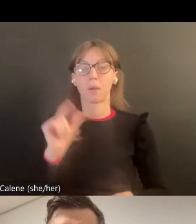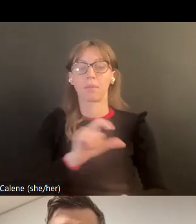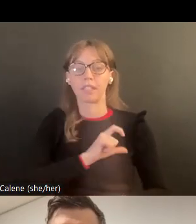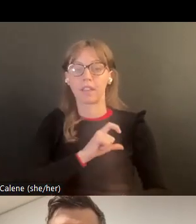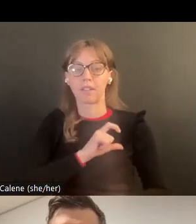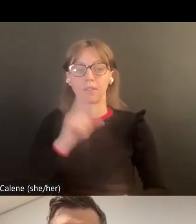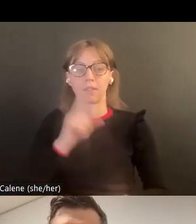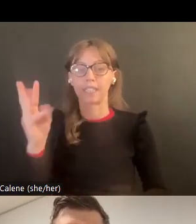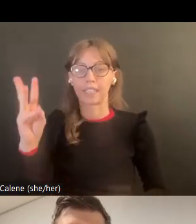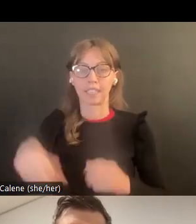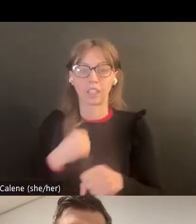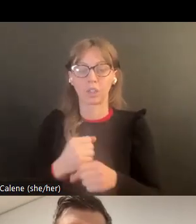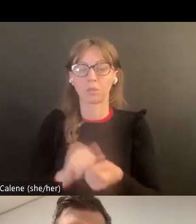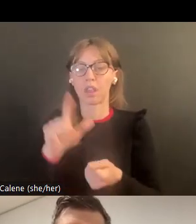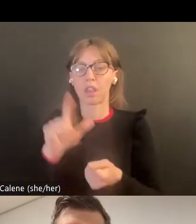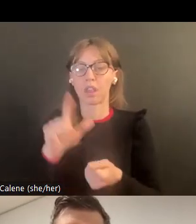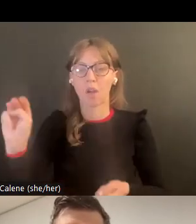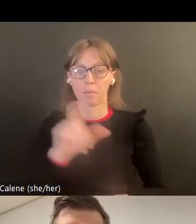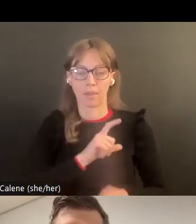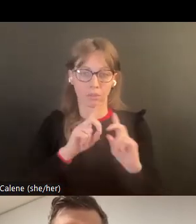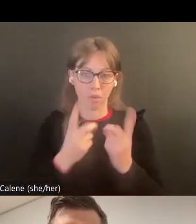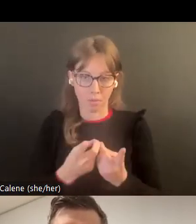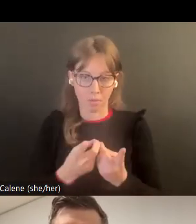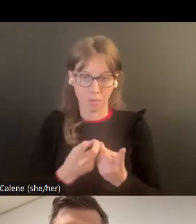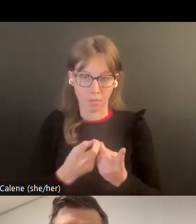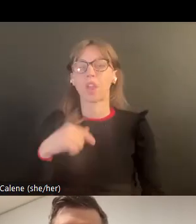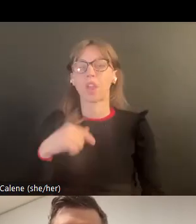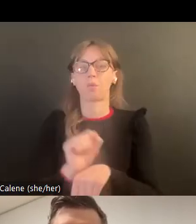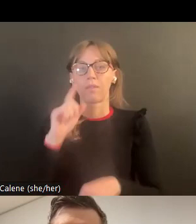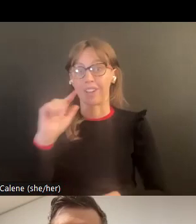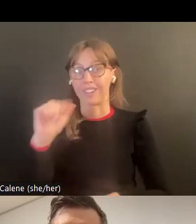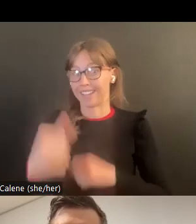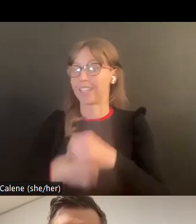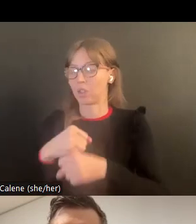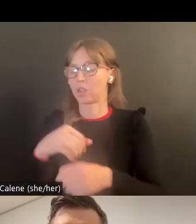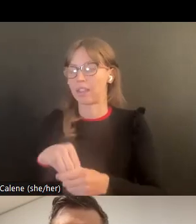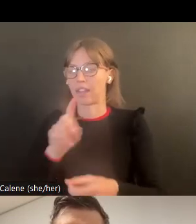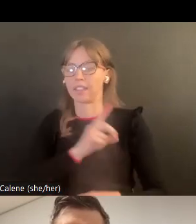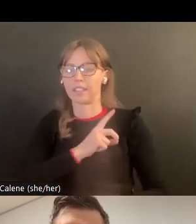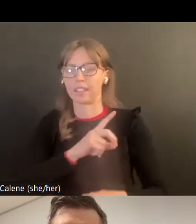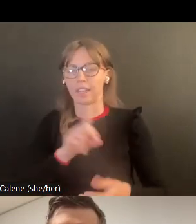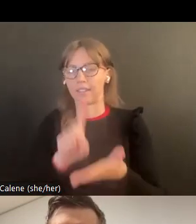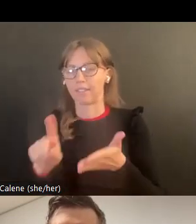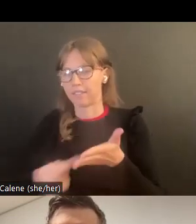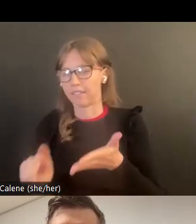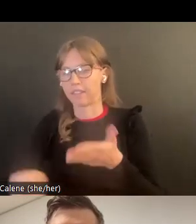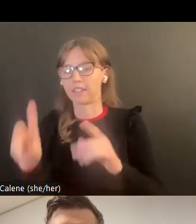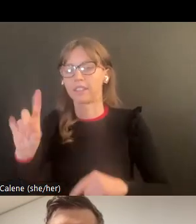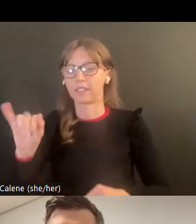fui un oficial de policía por 15 años y trabajé 10 de esos años como detective